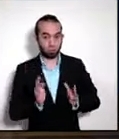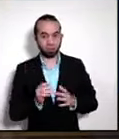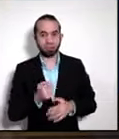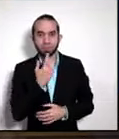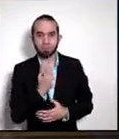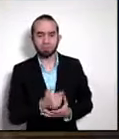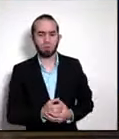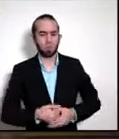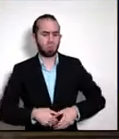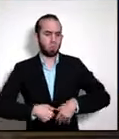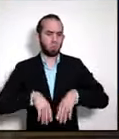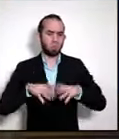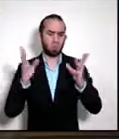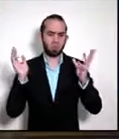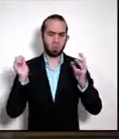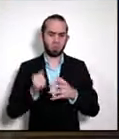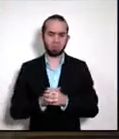inicio.